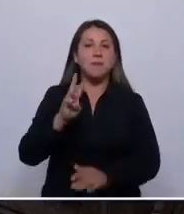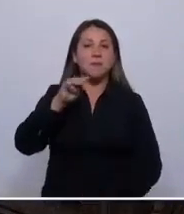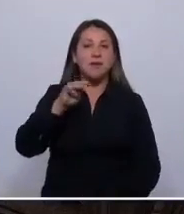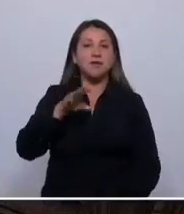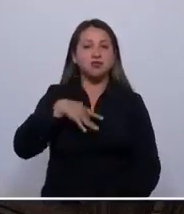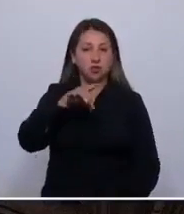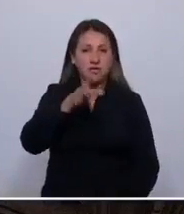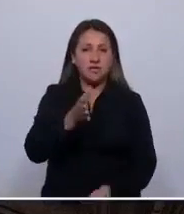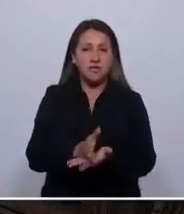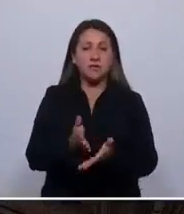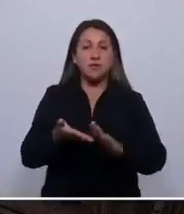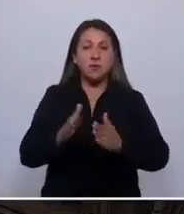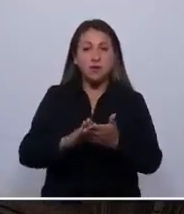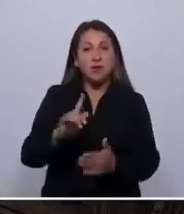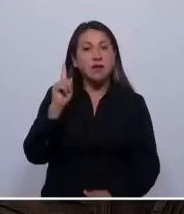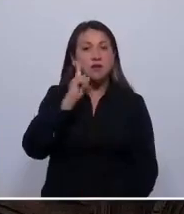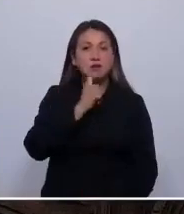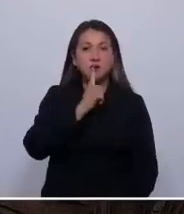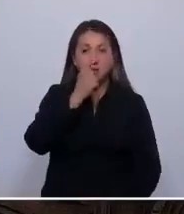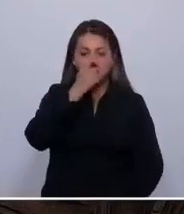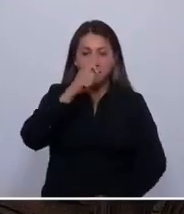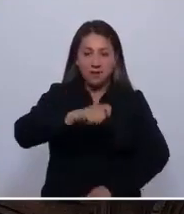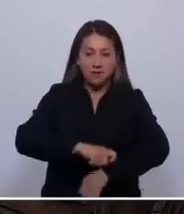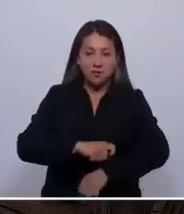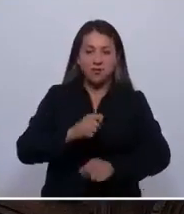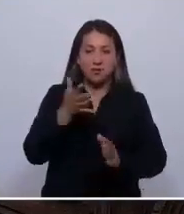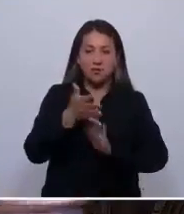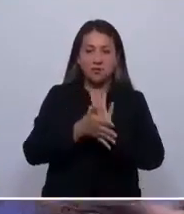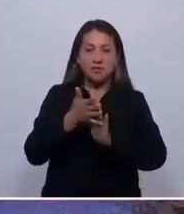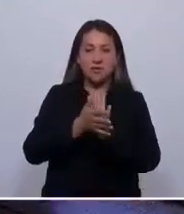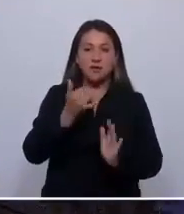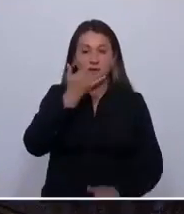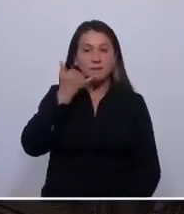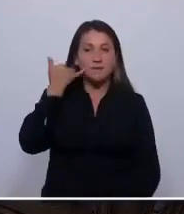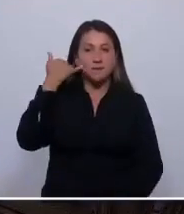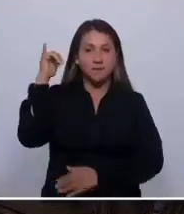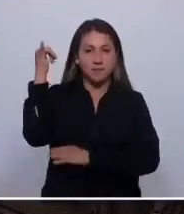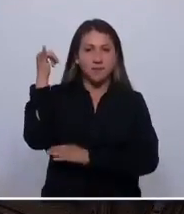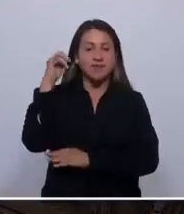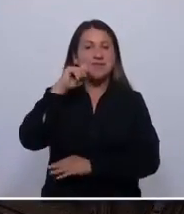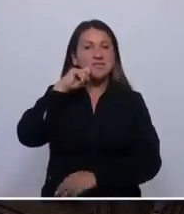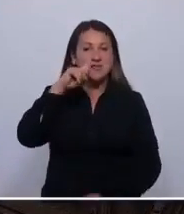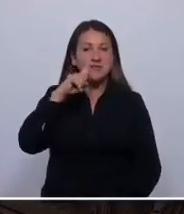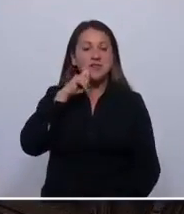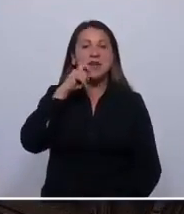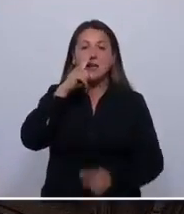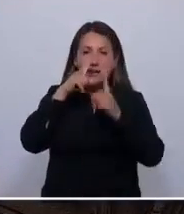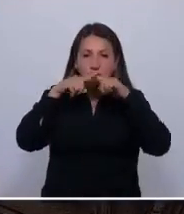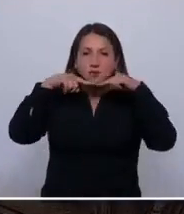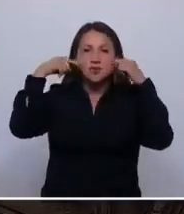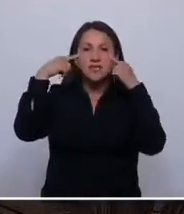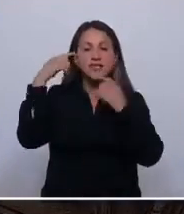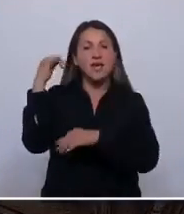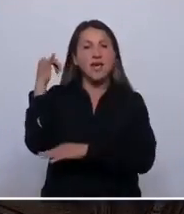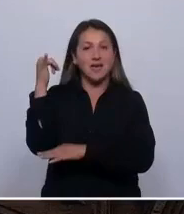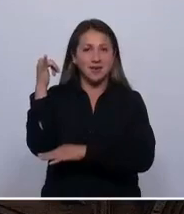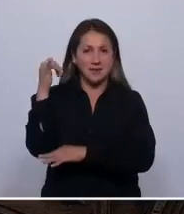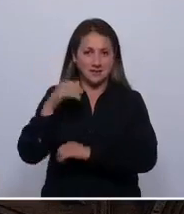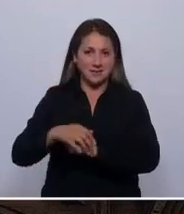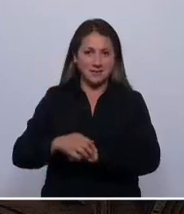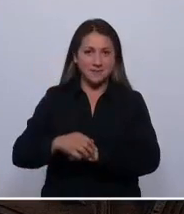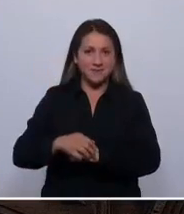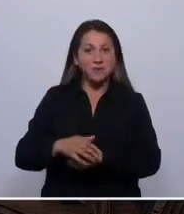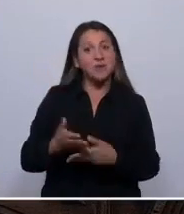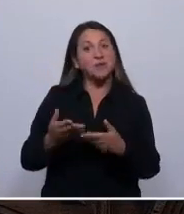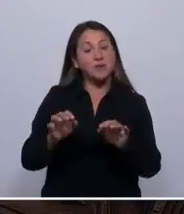La comunidad sorda me bautizó con esta seña, que significa la sonrisa del ajedrez. Y qué